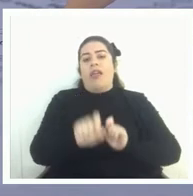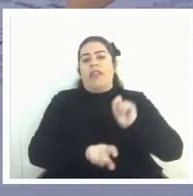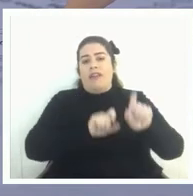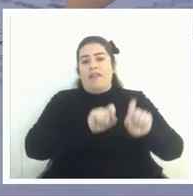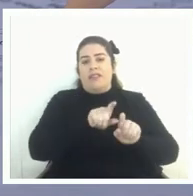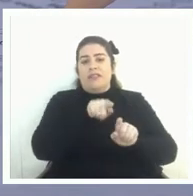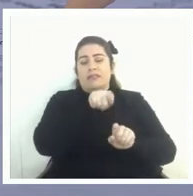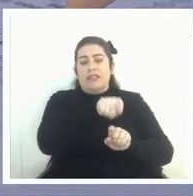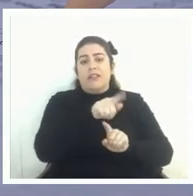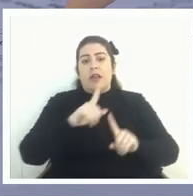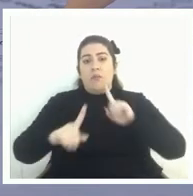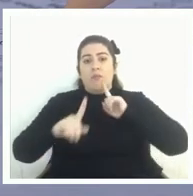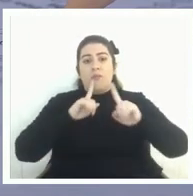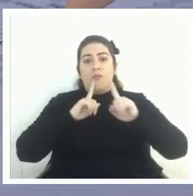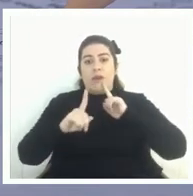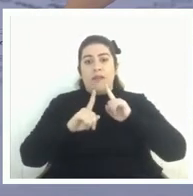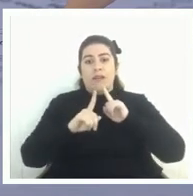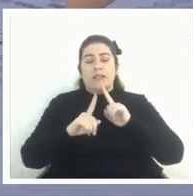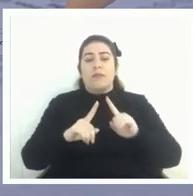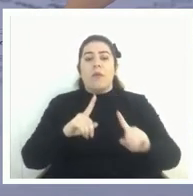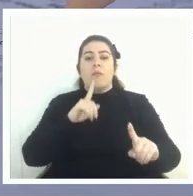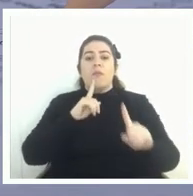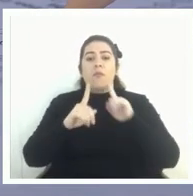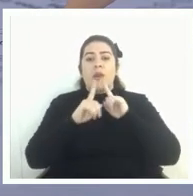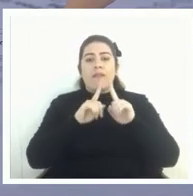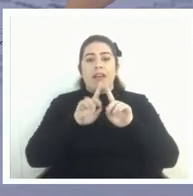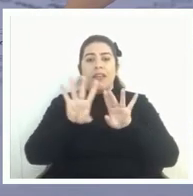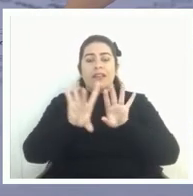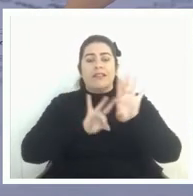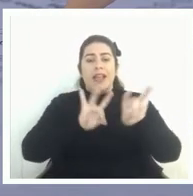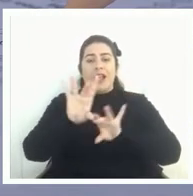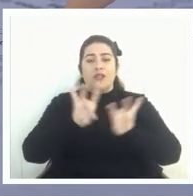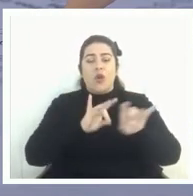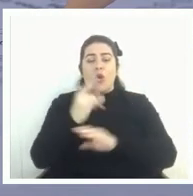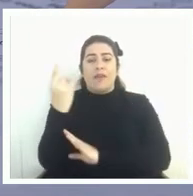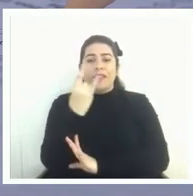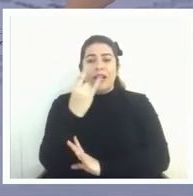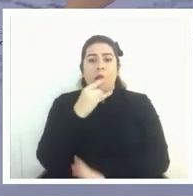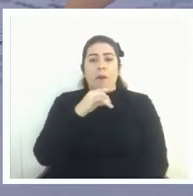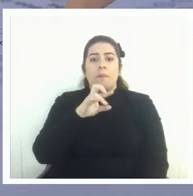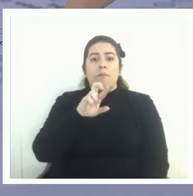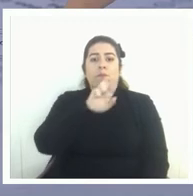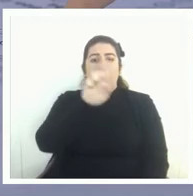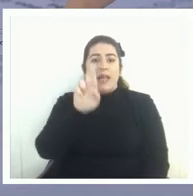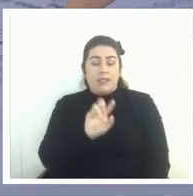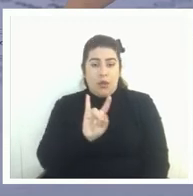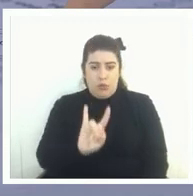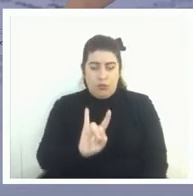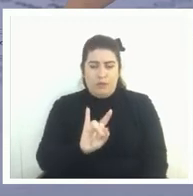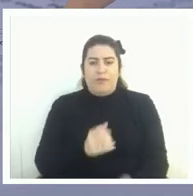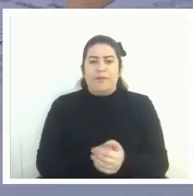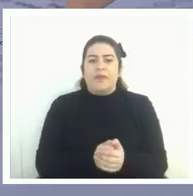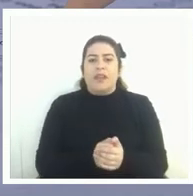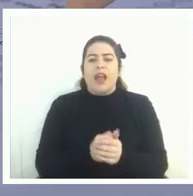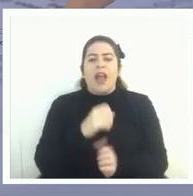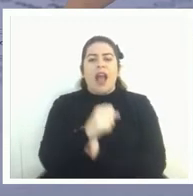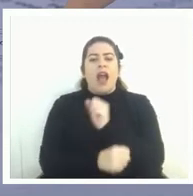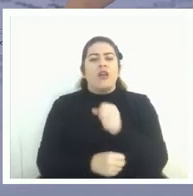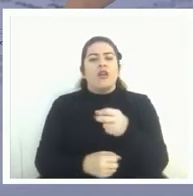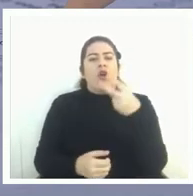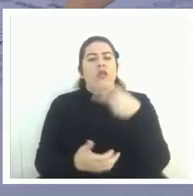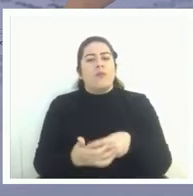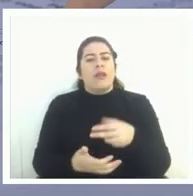prueba que se llamaba prueba de selección universitaria la PSU en el año 2019 en la explosión social